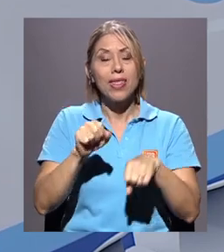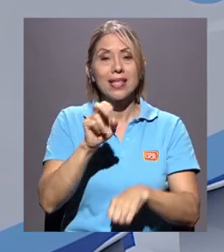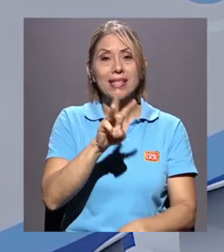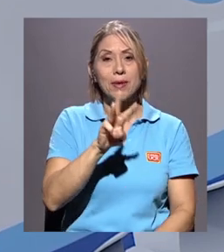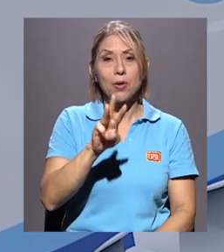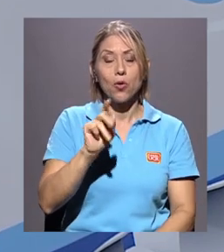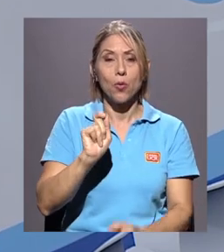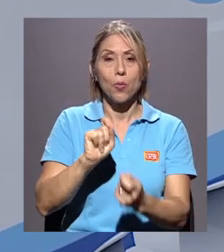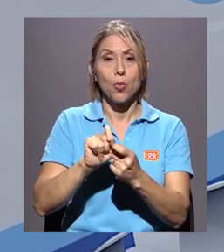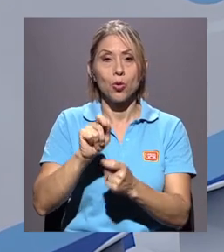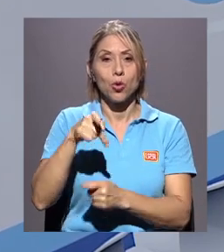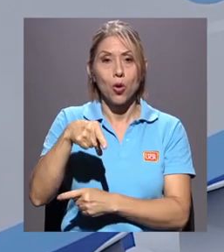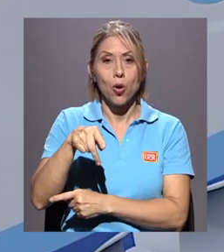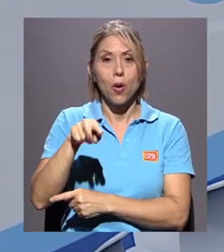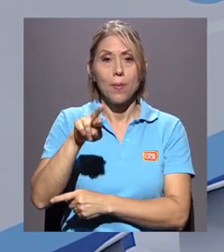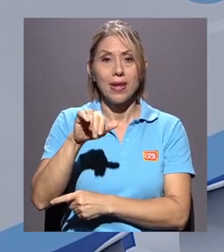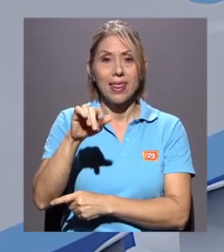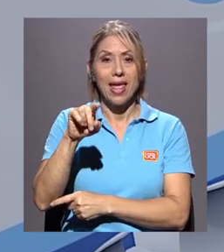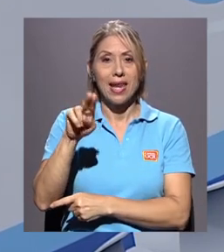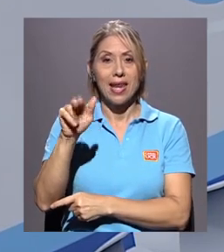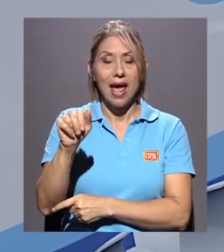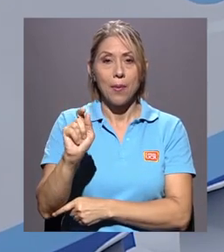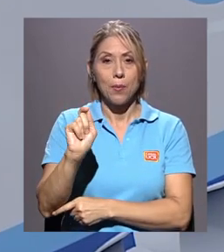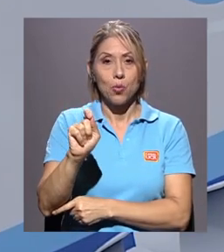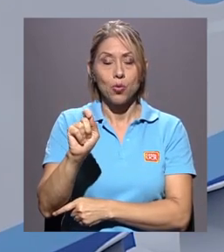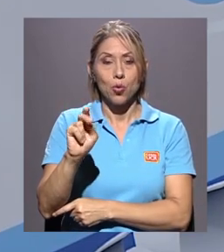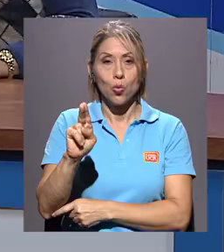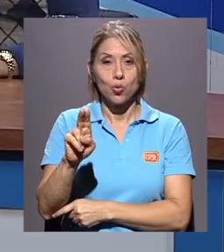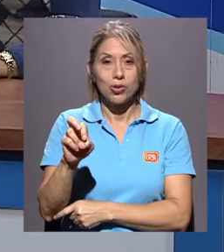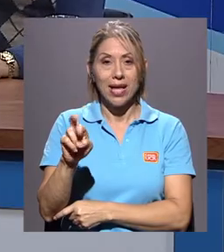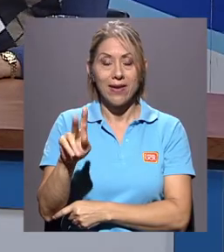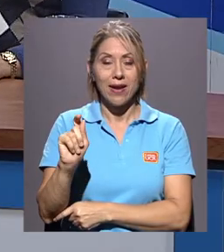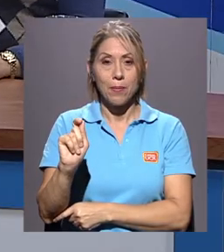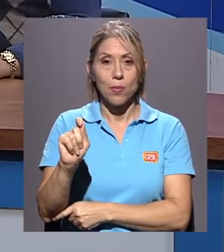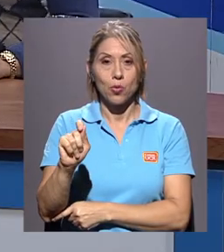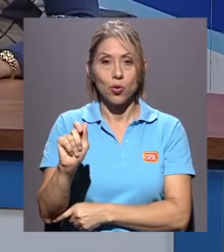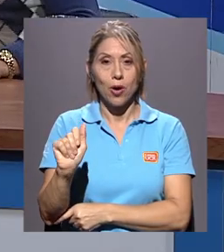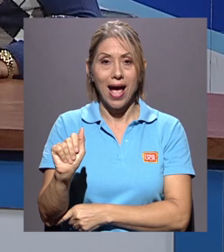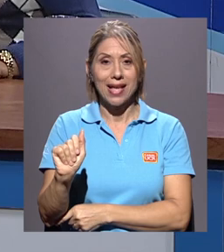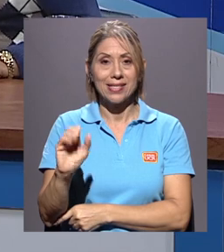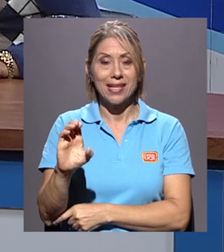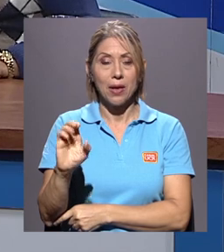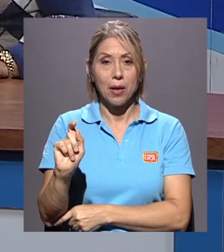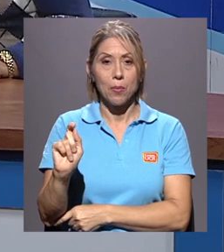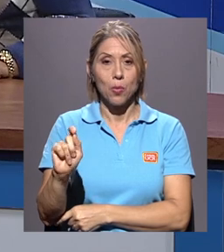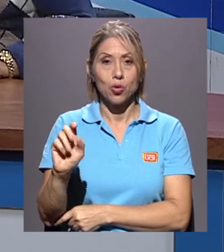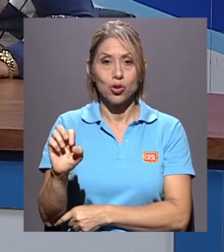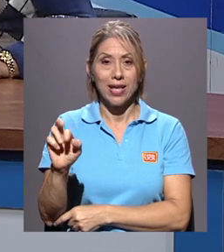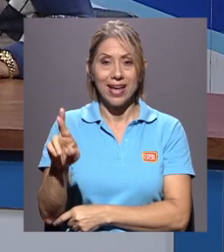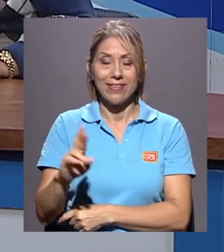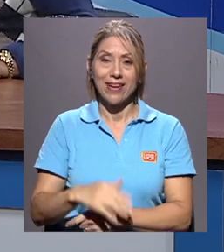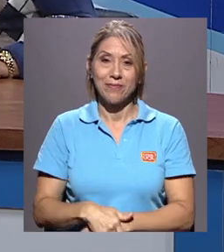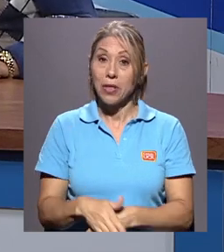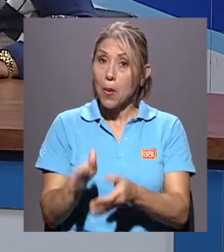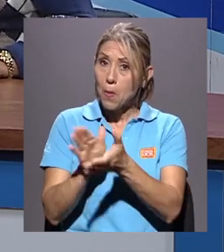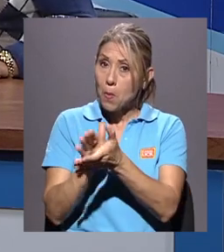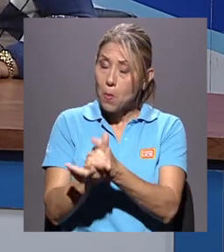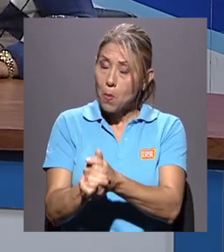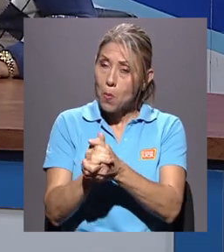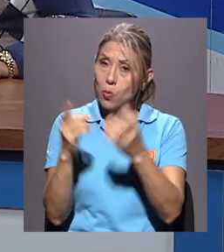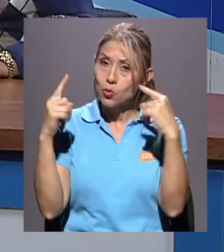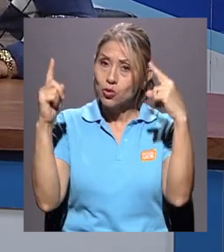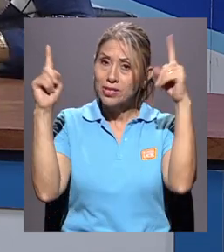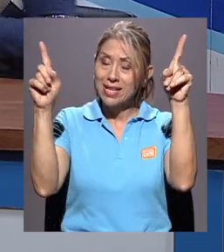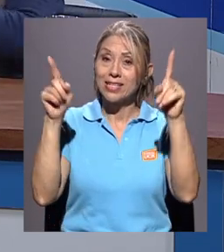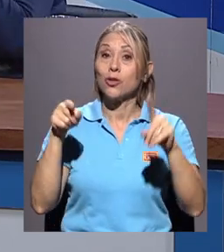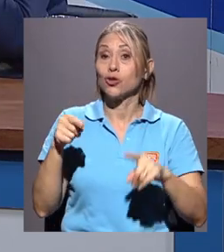.pridena.ucr.ac.cr. Perfecto. Muy bien, Ariel, pues muchos éxitos en este simposio que también desde el